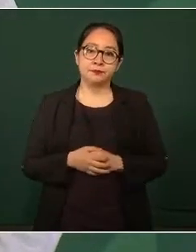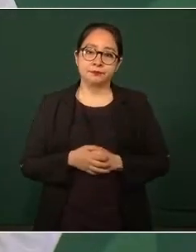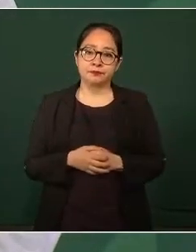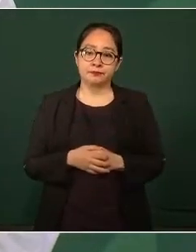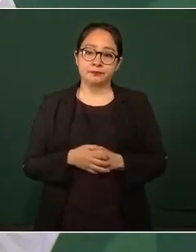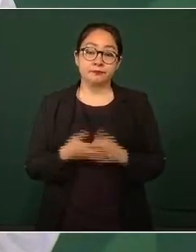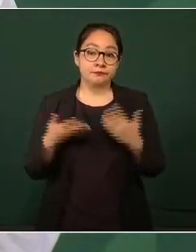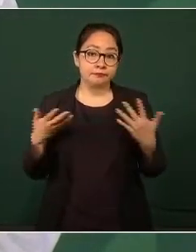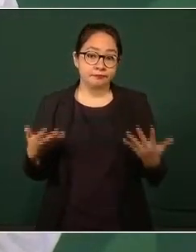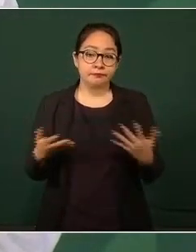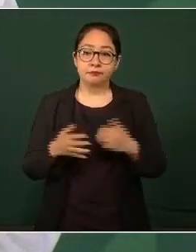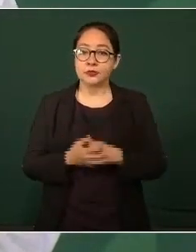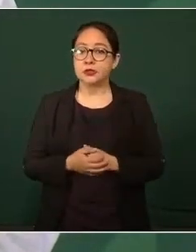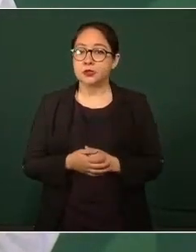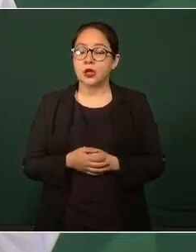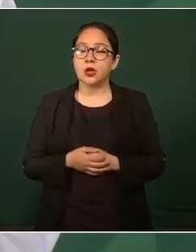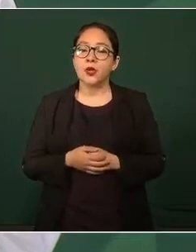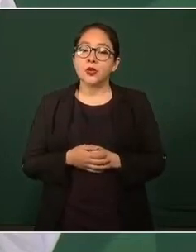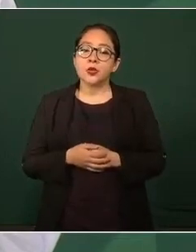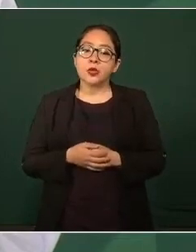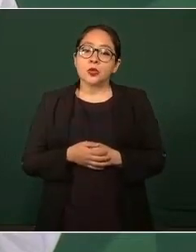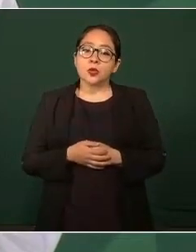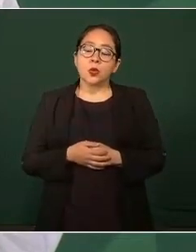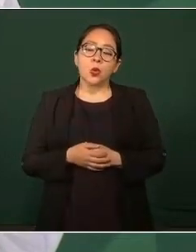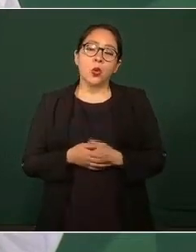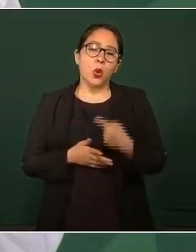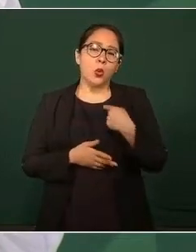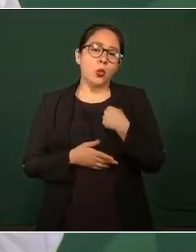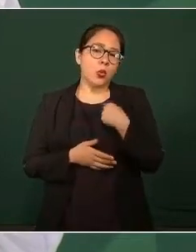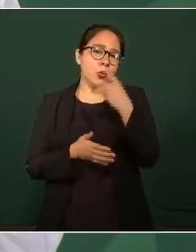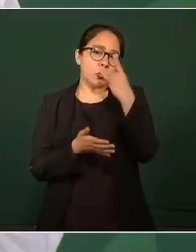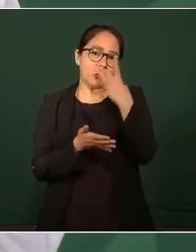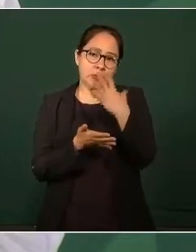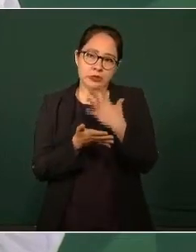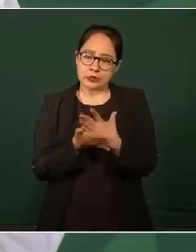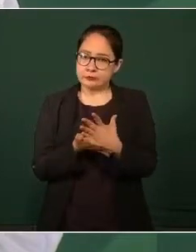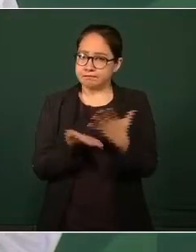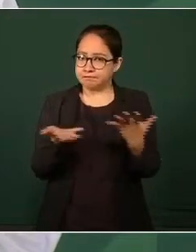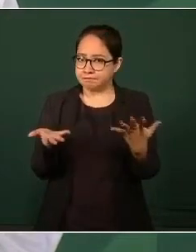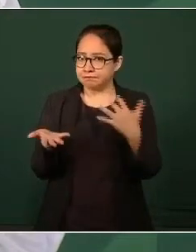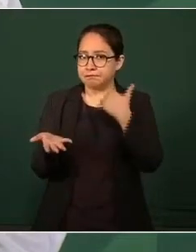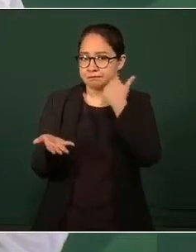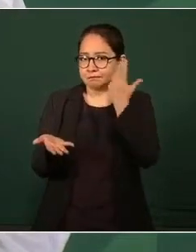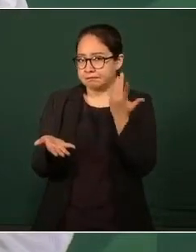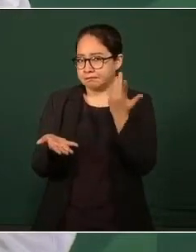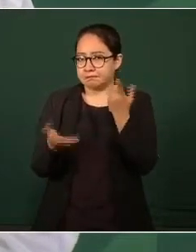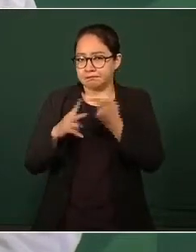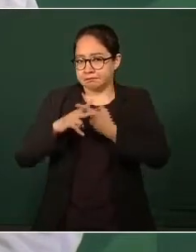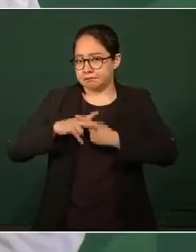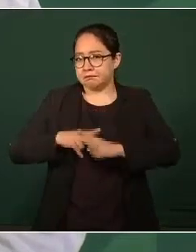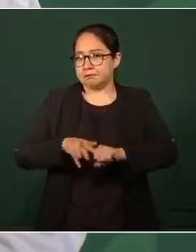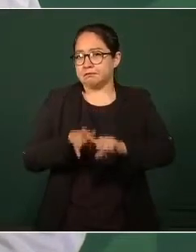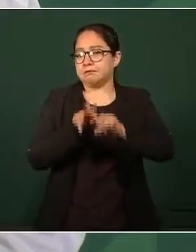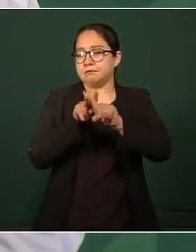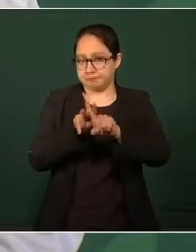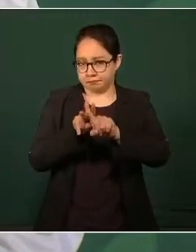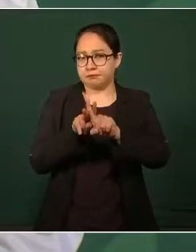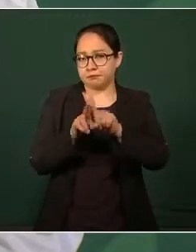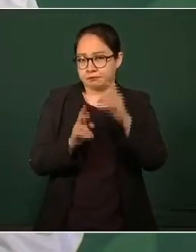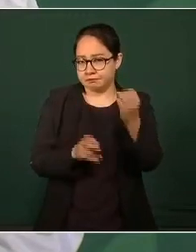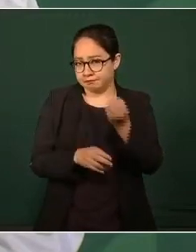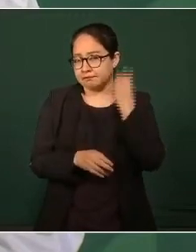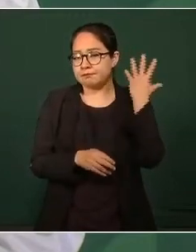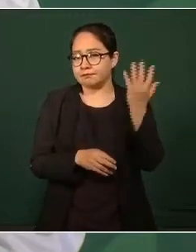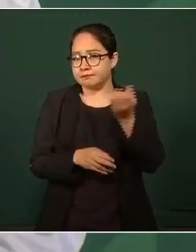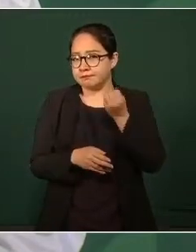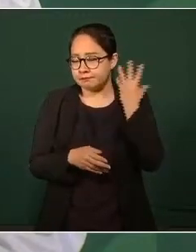quiero solo introducir esta conferencia haciendo